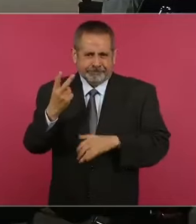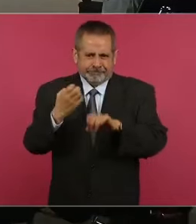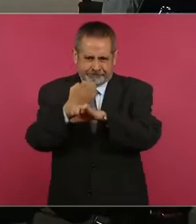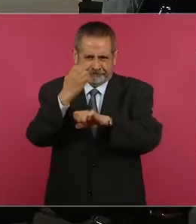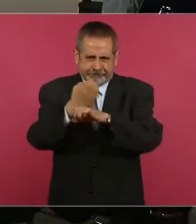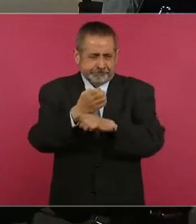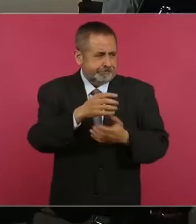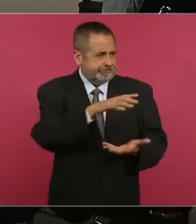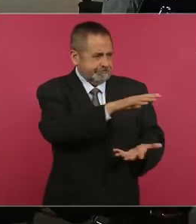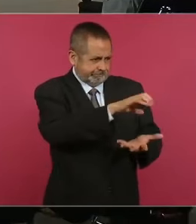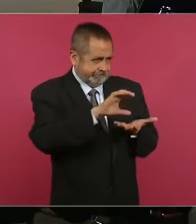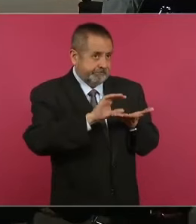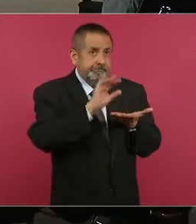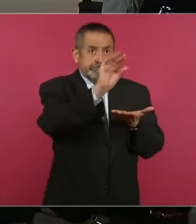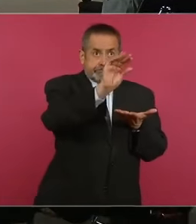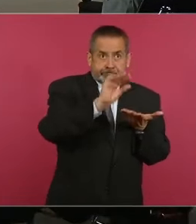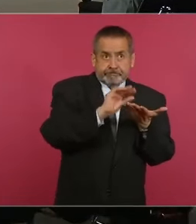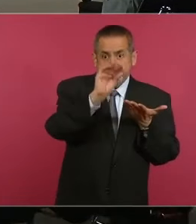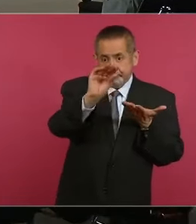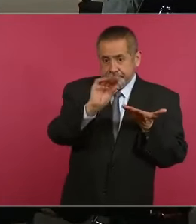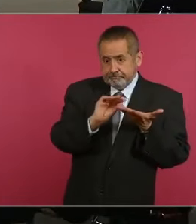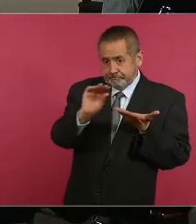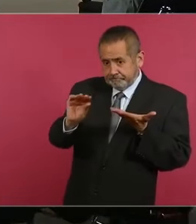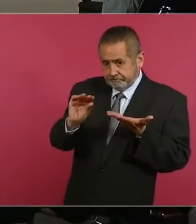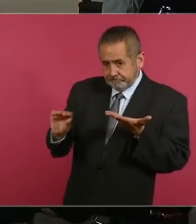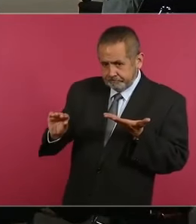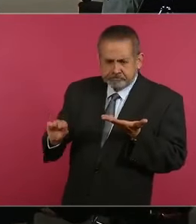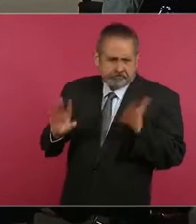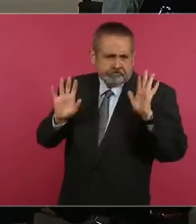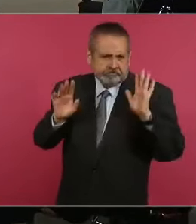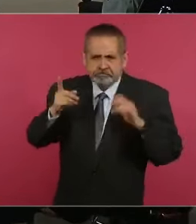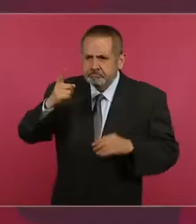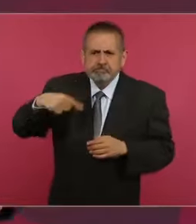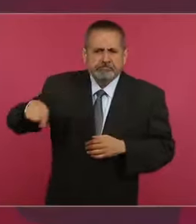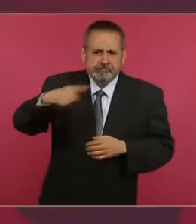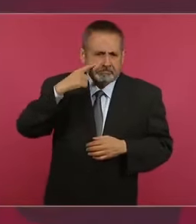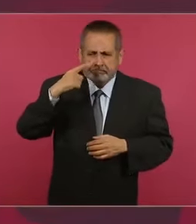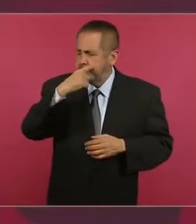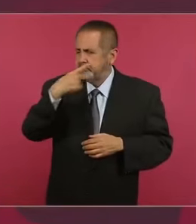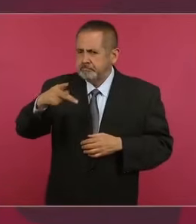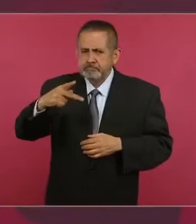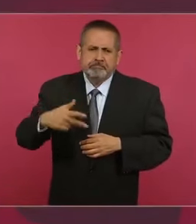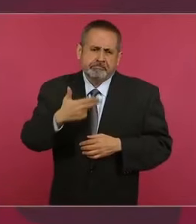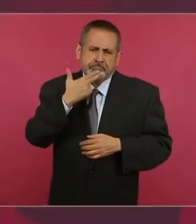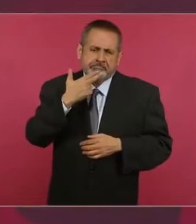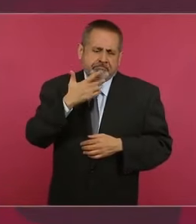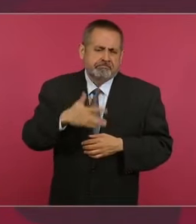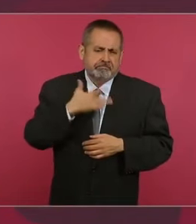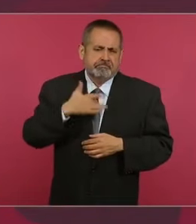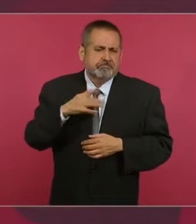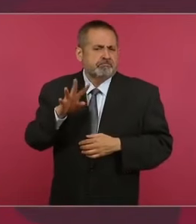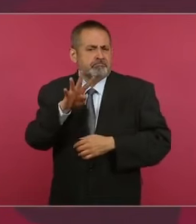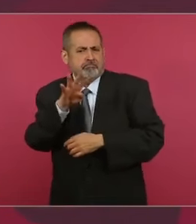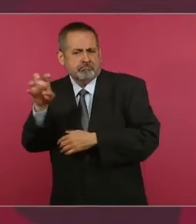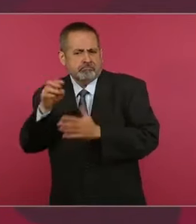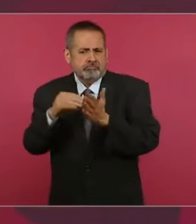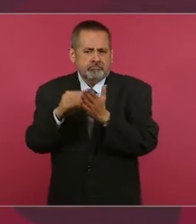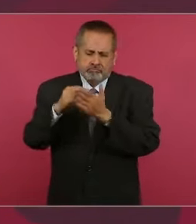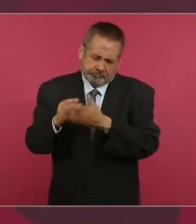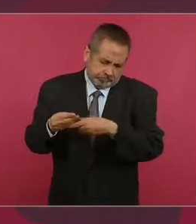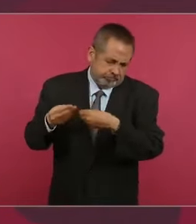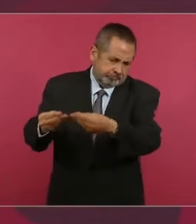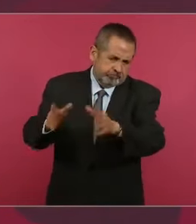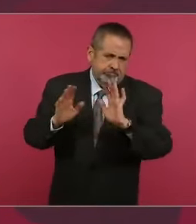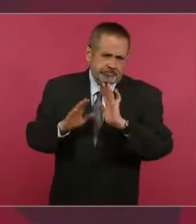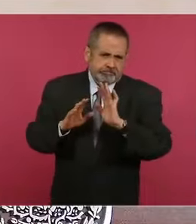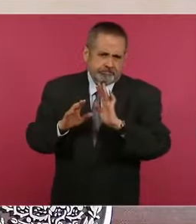Y que se consulta a la gente en qué utilizar los 400 millones y se